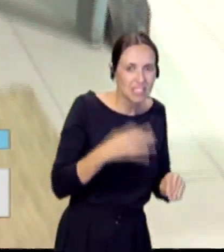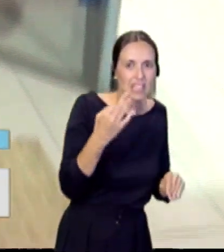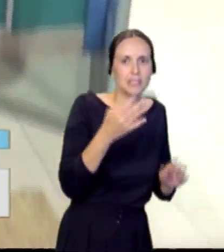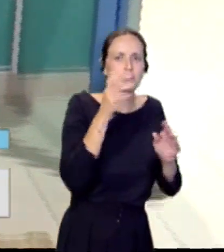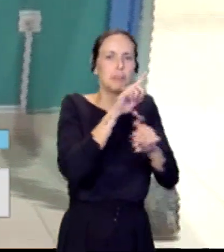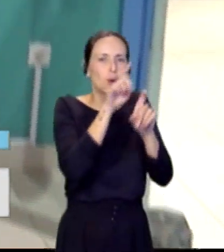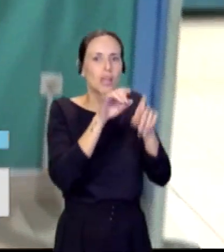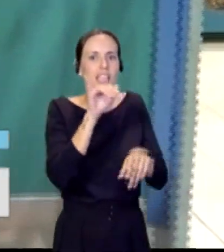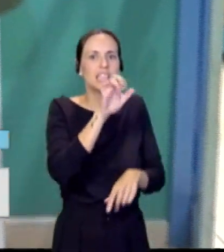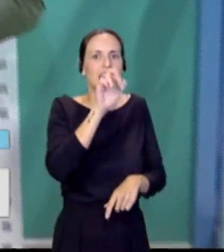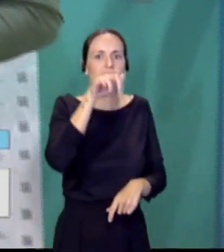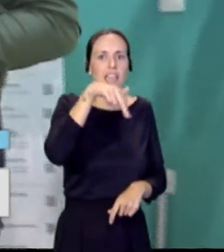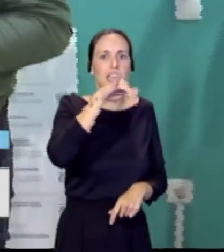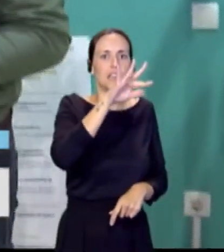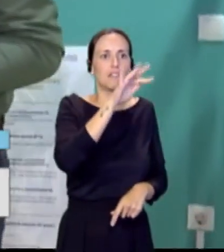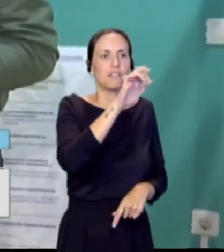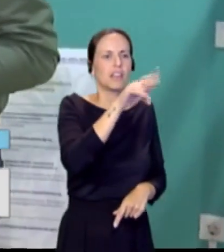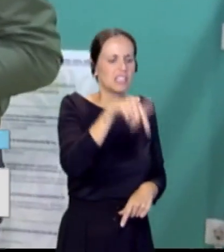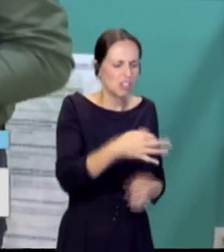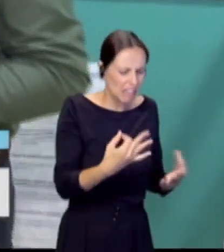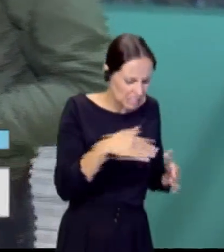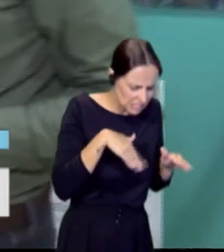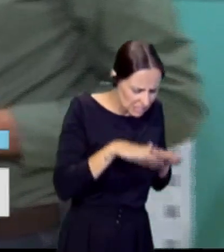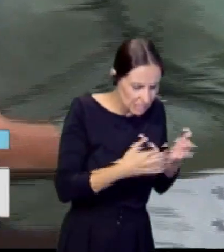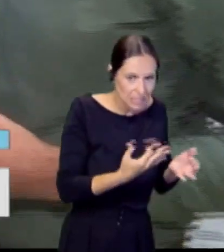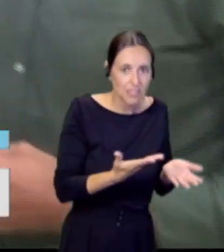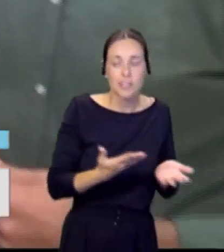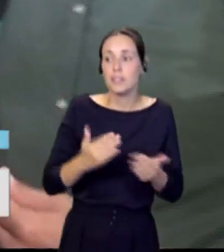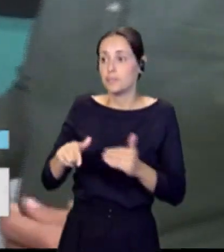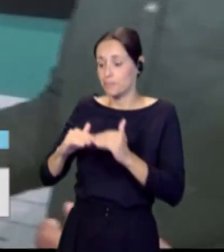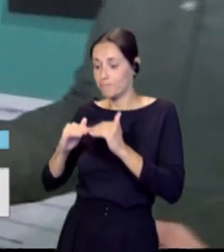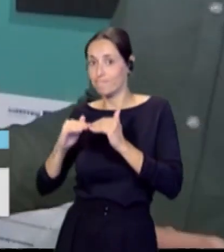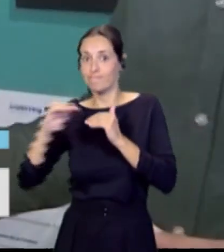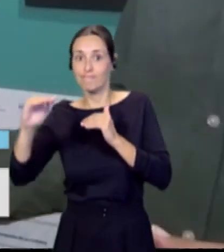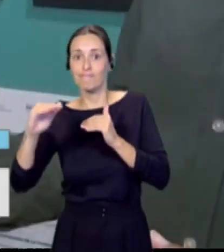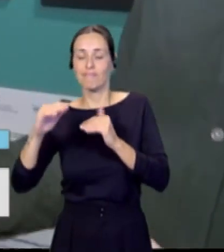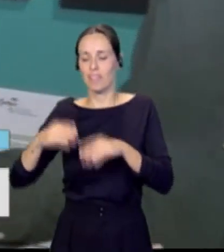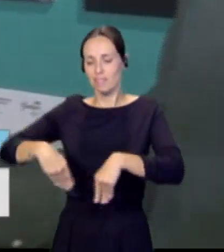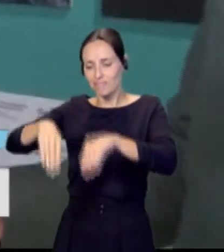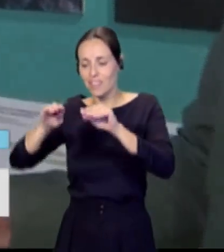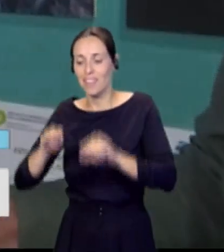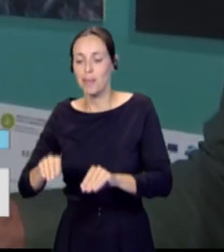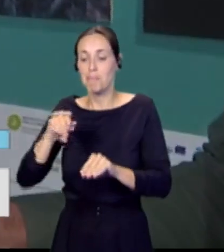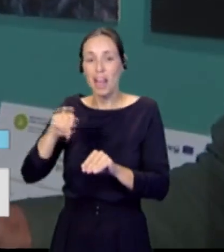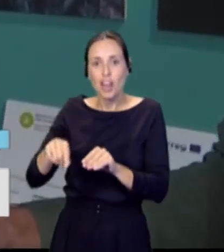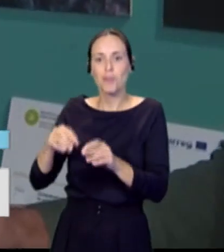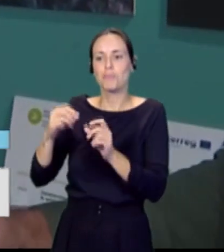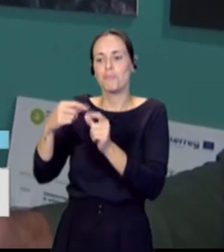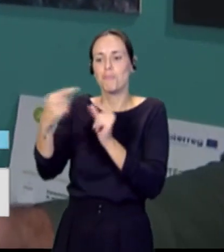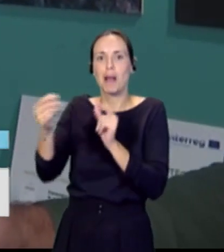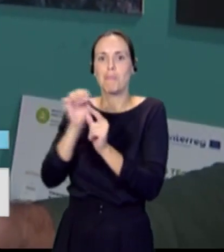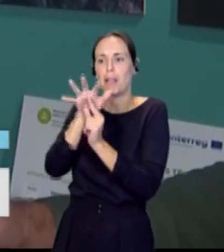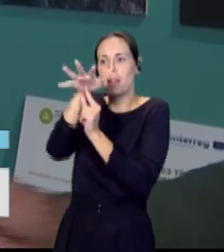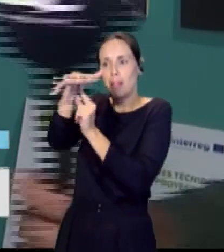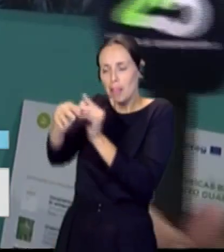Jennifer Jara. Jennifer, buenos días. Buenos días. ¿Qué es lo que estamos pisando? Pues estamos pisando una estera hecha con la penca de la palma, y por supuesto que la